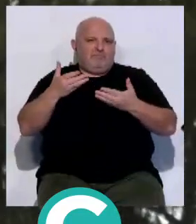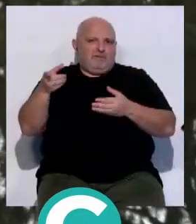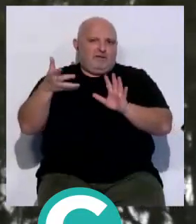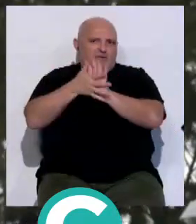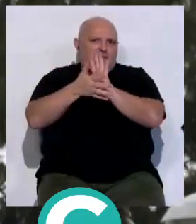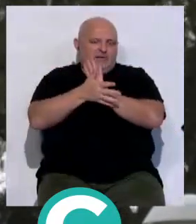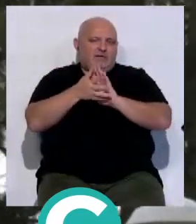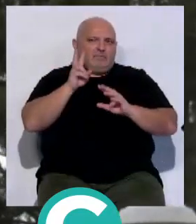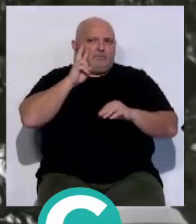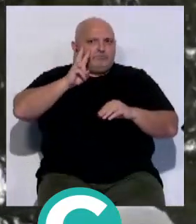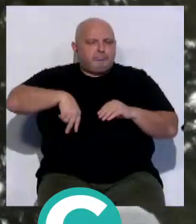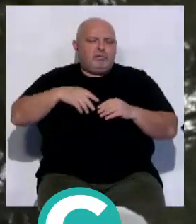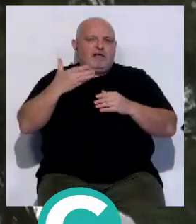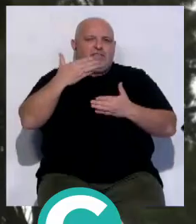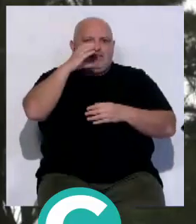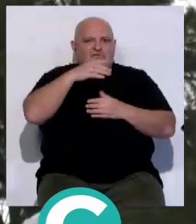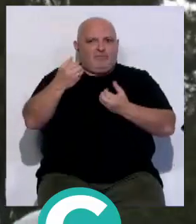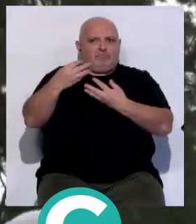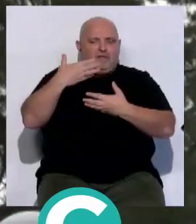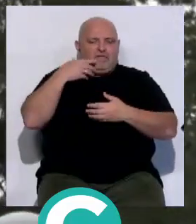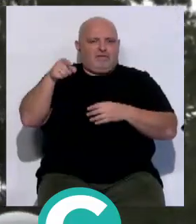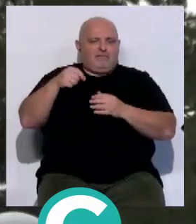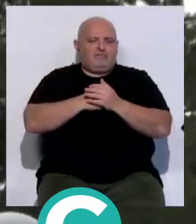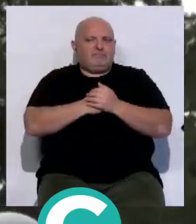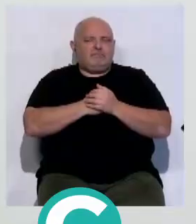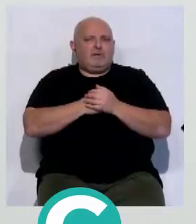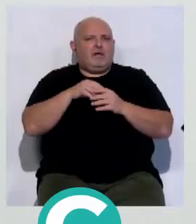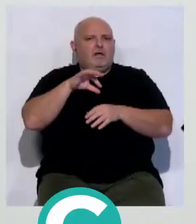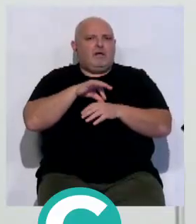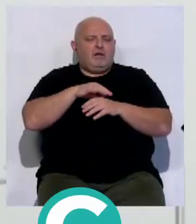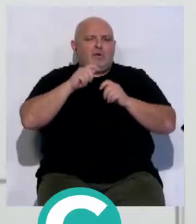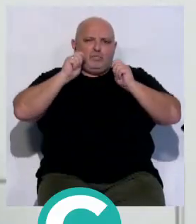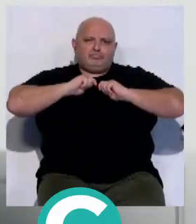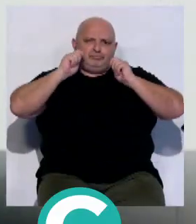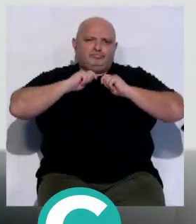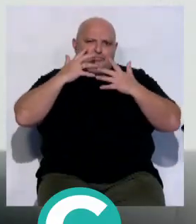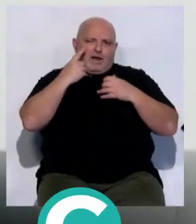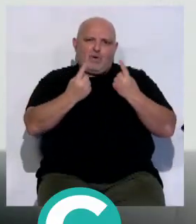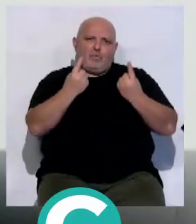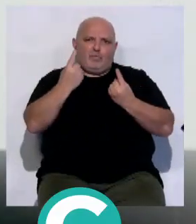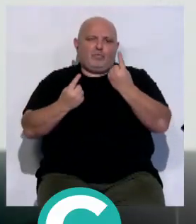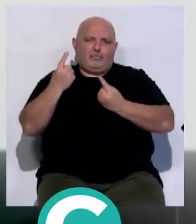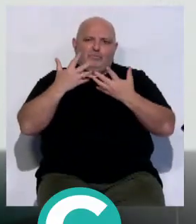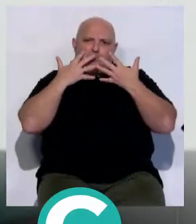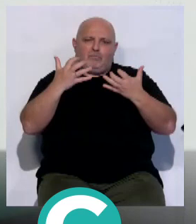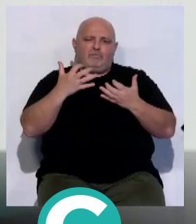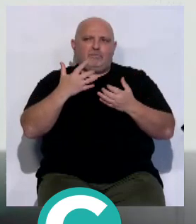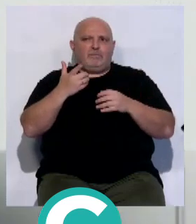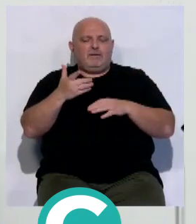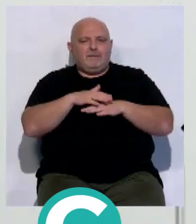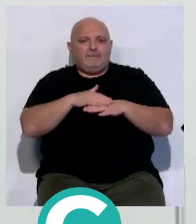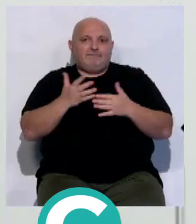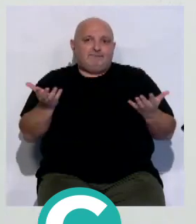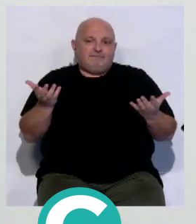y evidencian los estudios científicos. la verdad es que los pacientes lloraban, lloraban. Cuando les decíamos, mira,